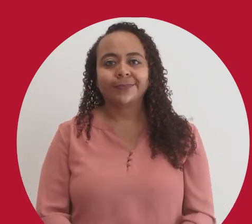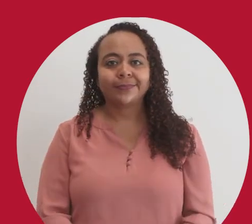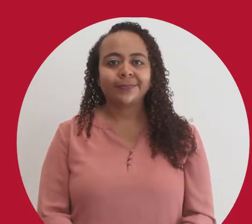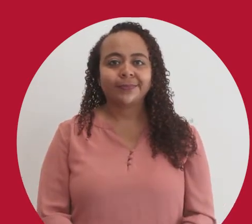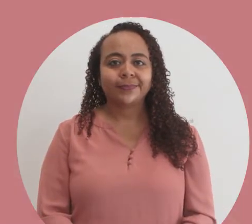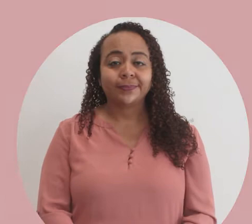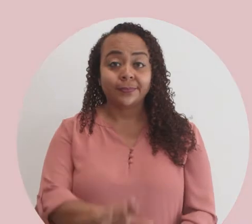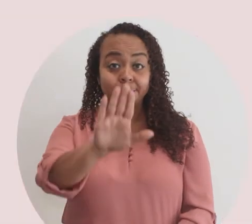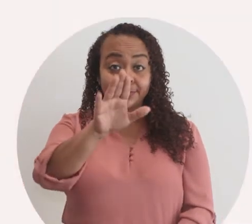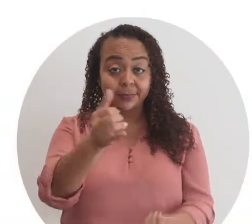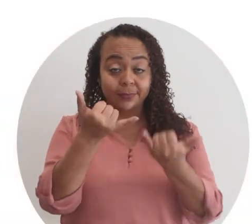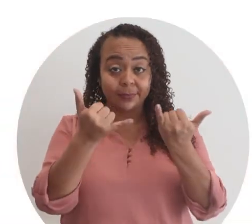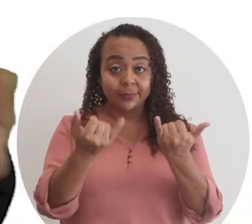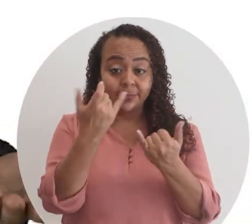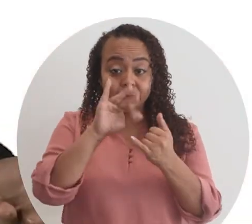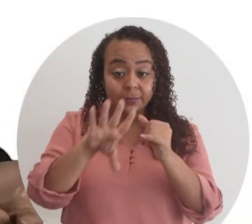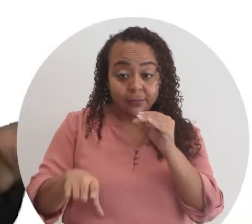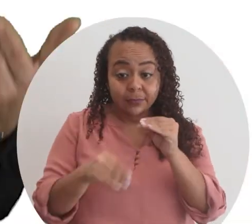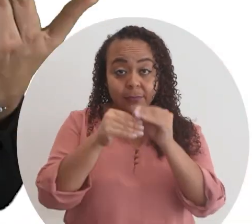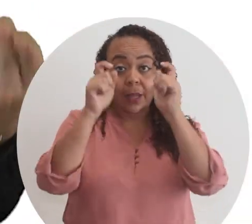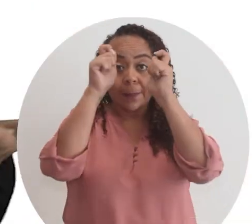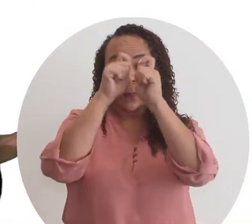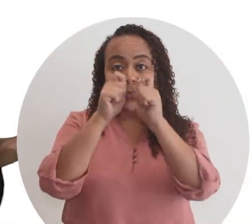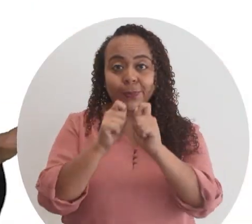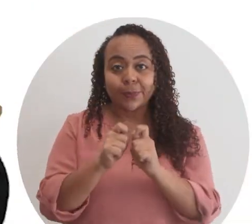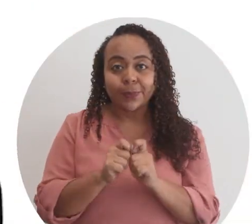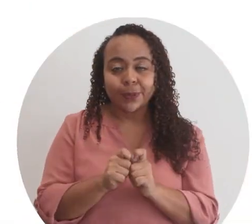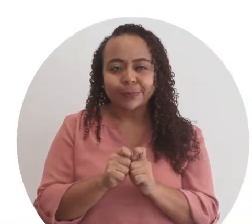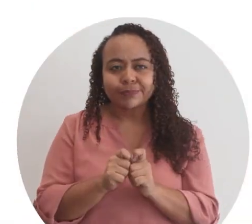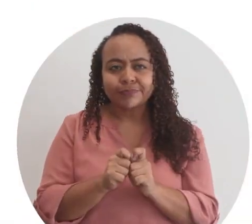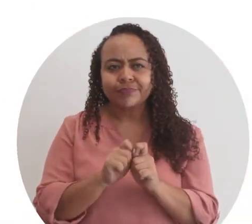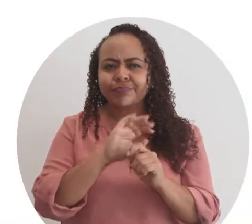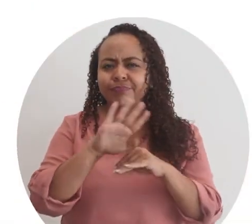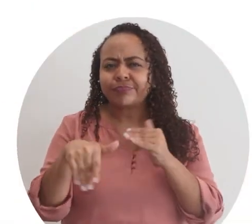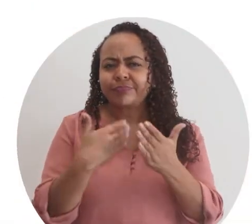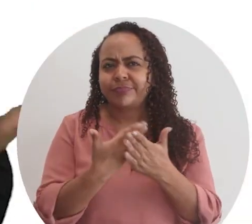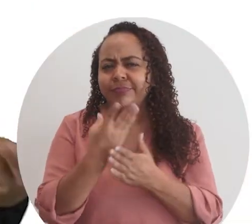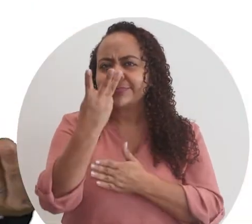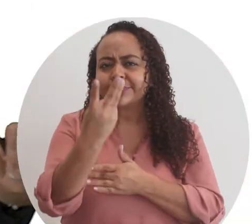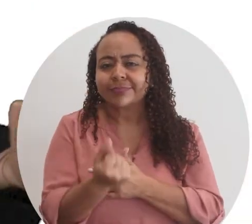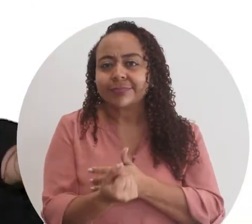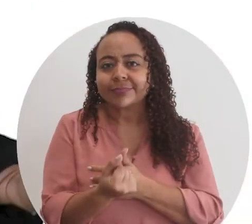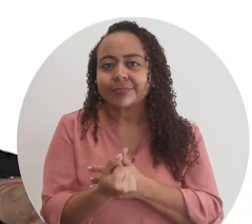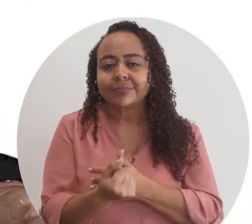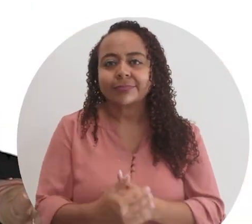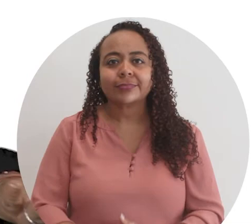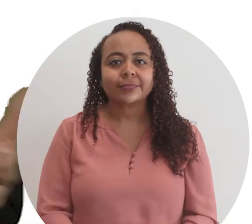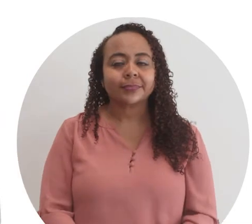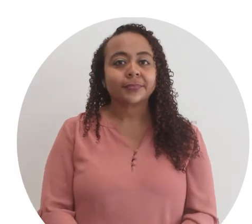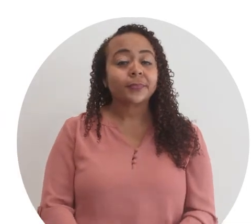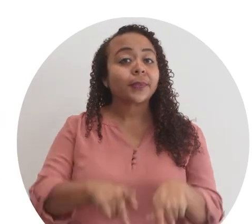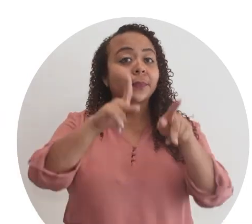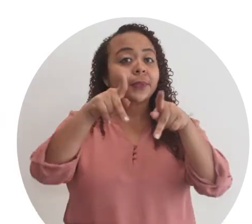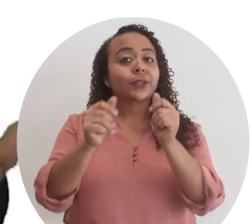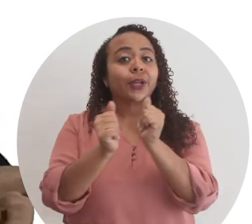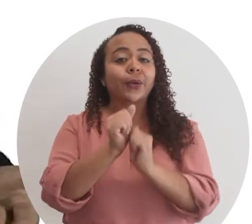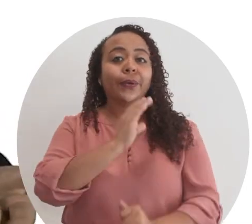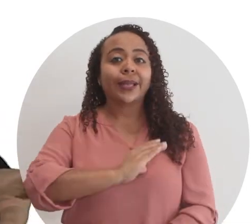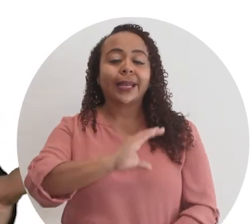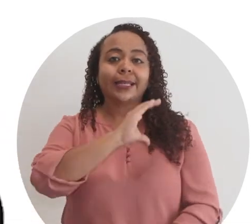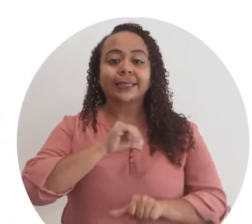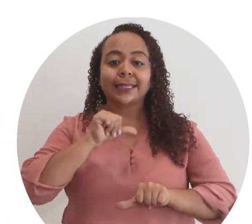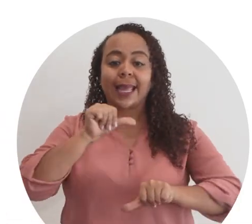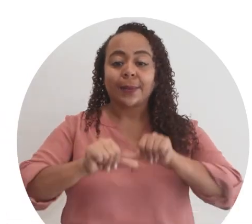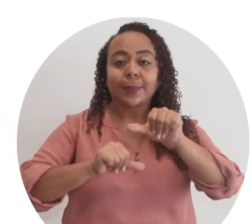objetivo. C. Ahora, si suman los puntos de sus respuestas, ¿cuál es el total que recibieron? C.